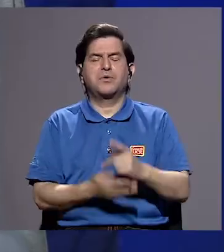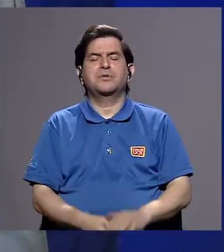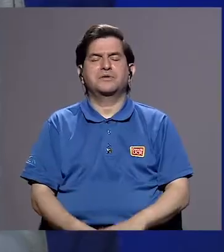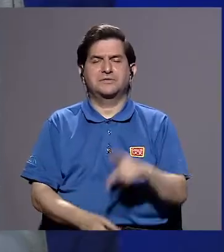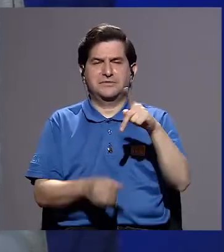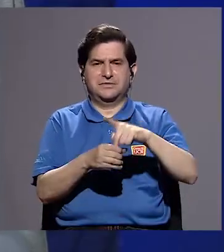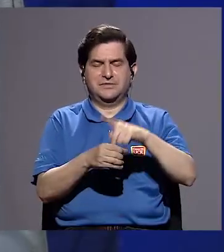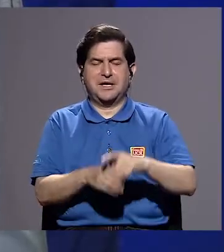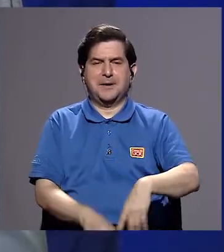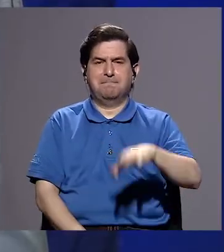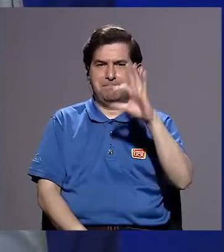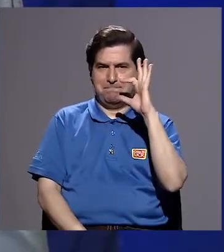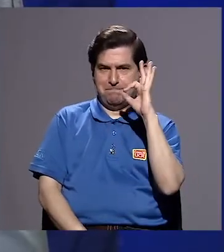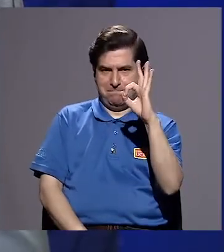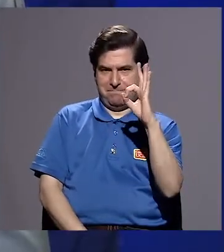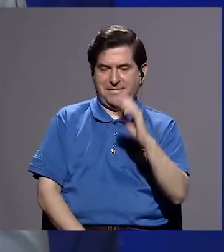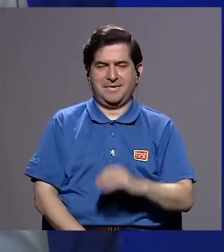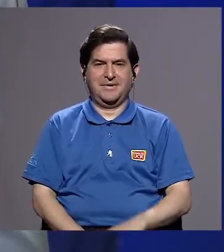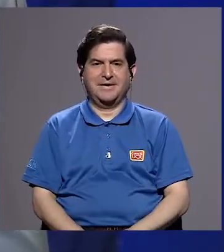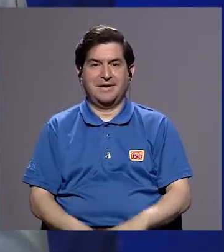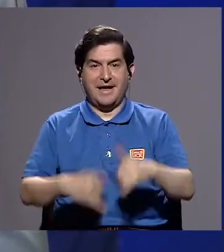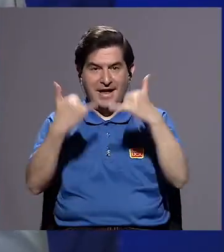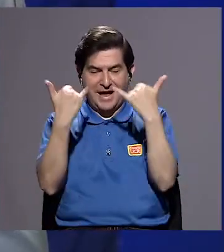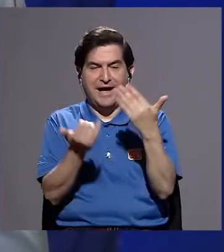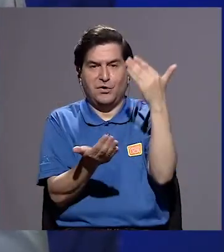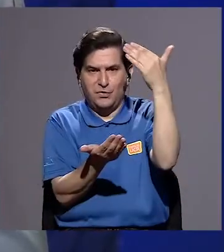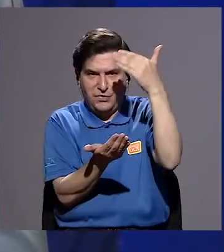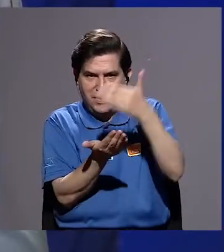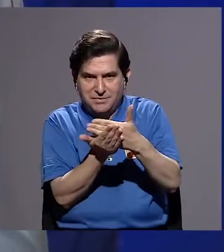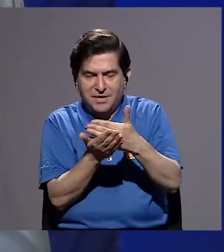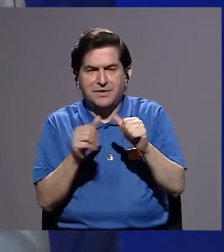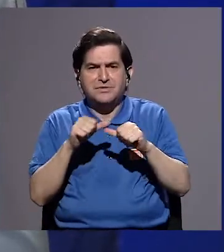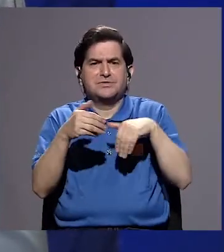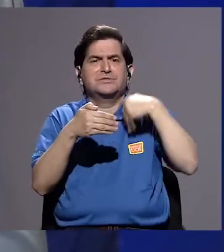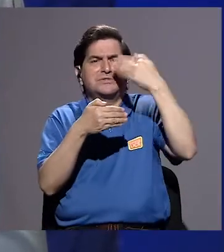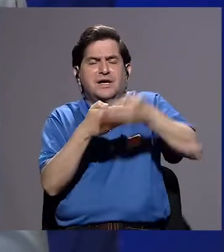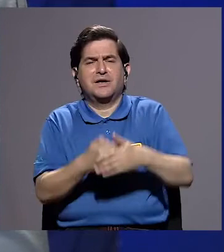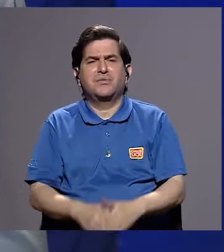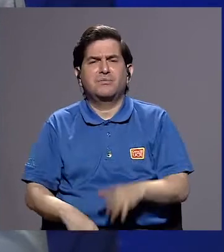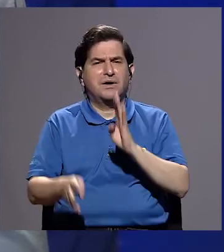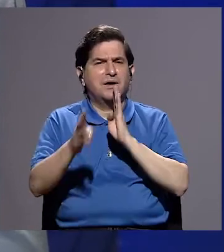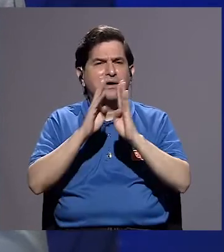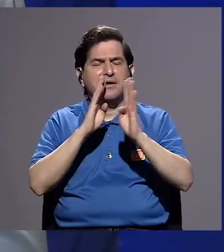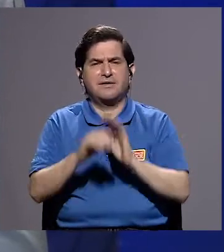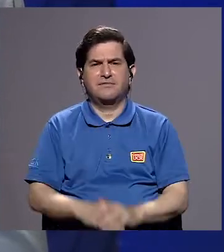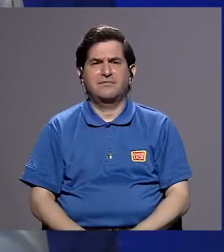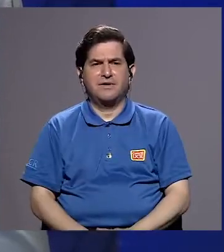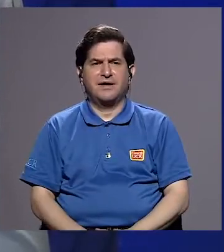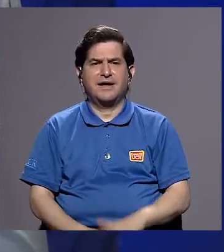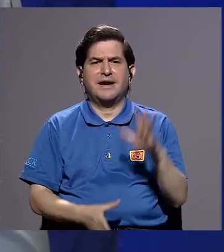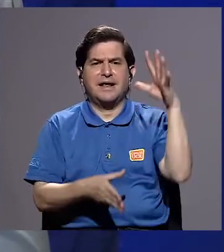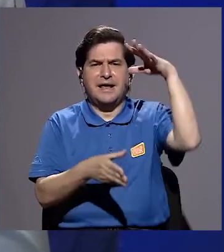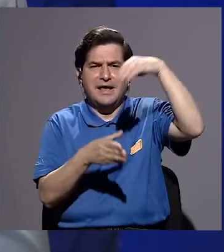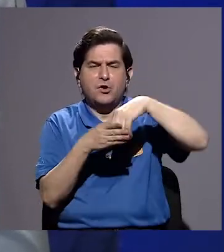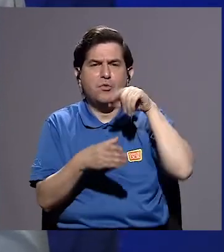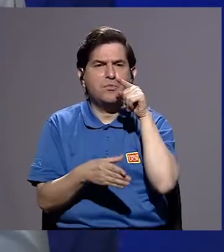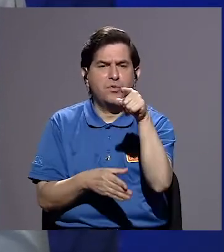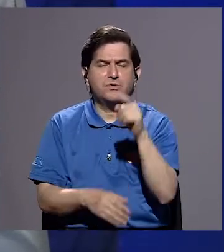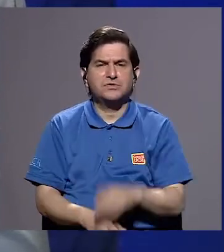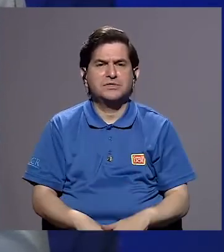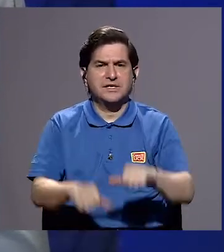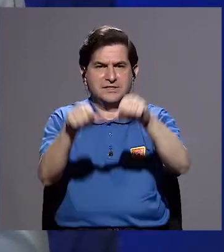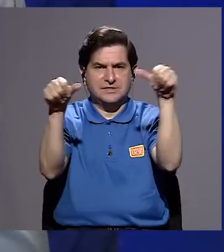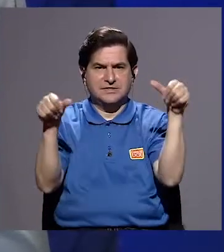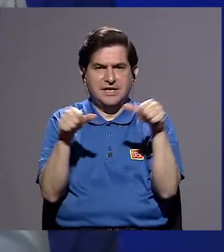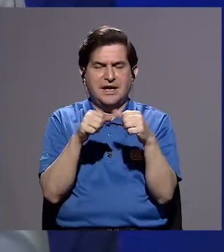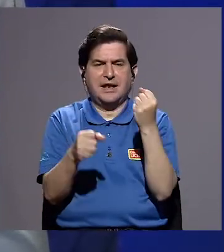Bien, doña Telma, vamos a ir a un corte y cuando regresemos vamos a conversar sobre la incorporación suya